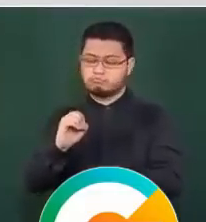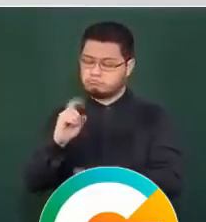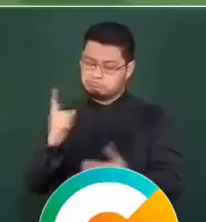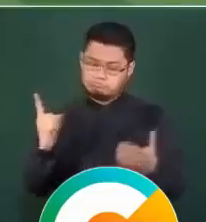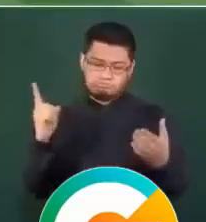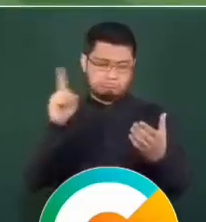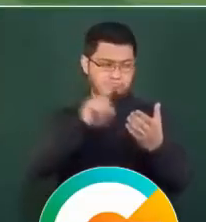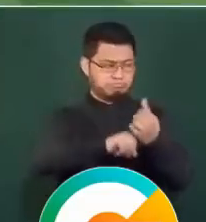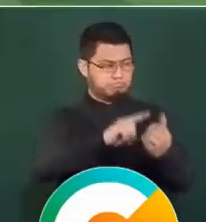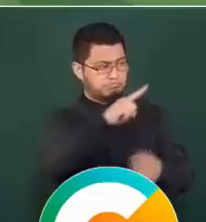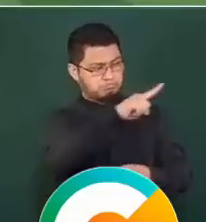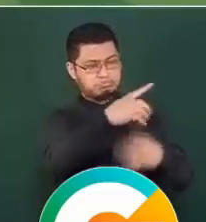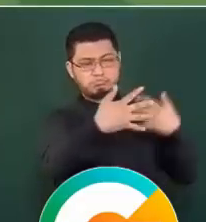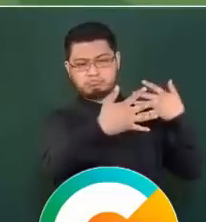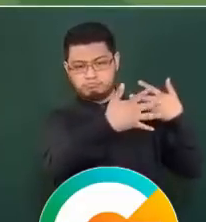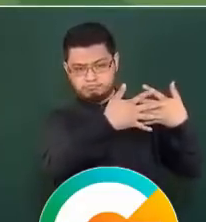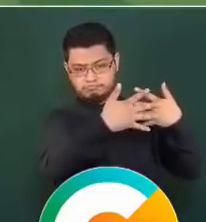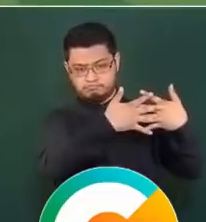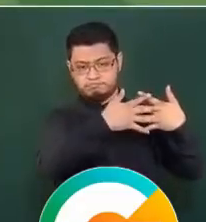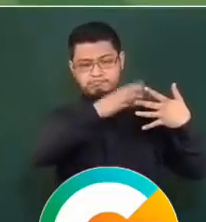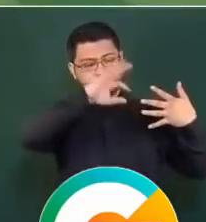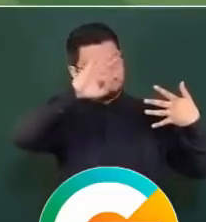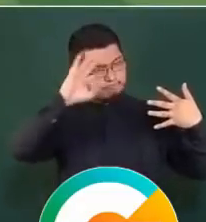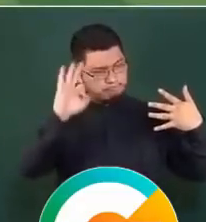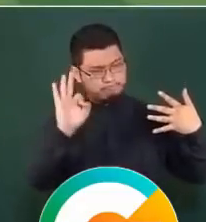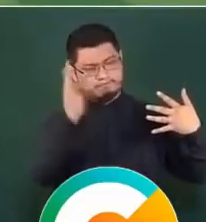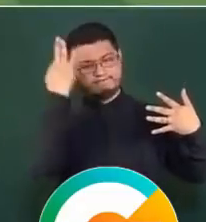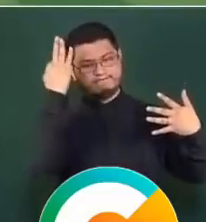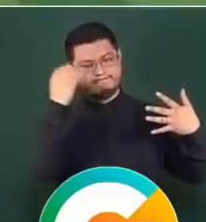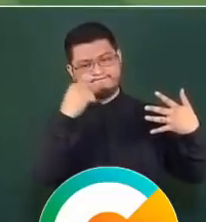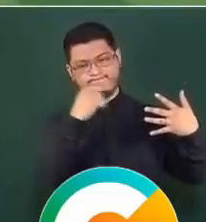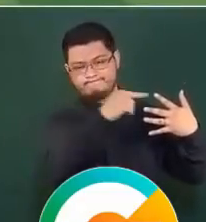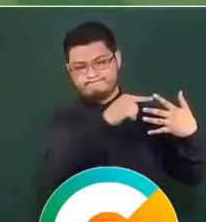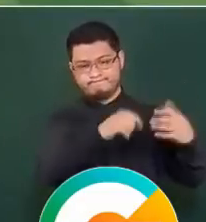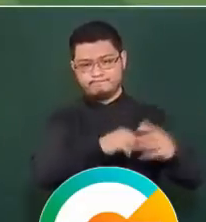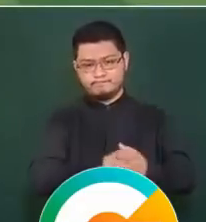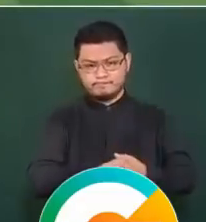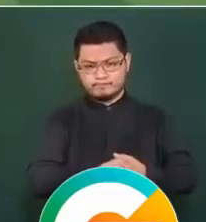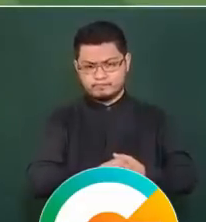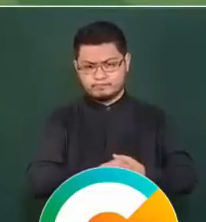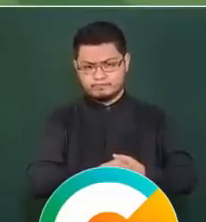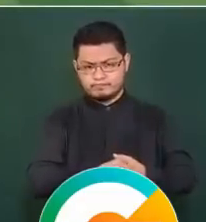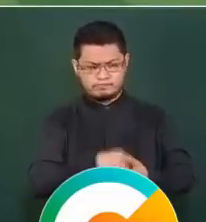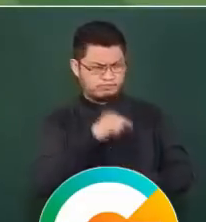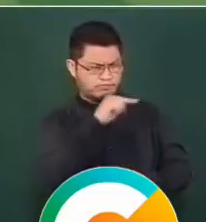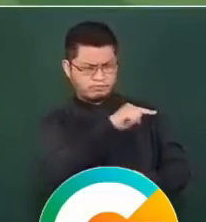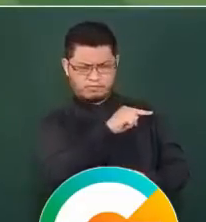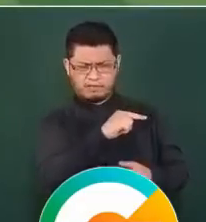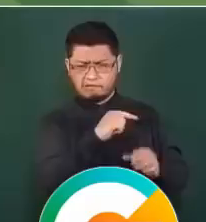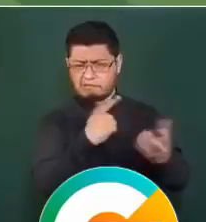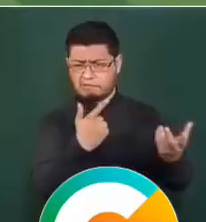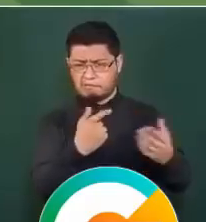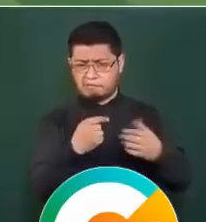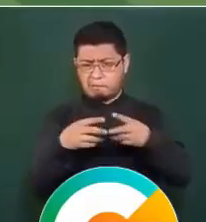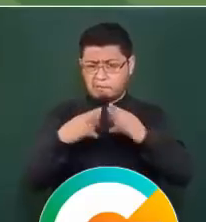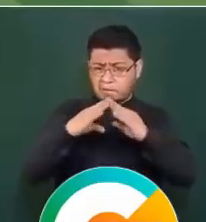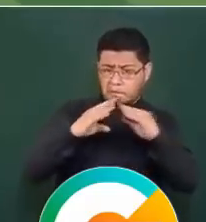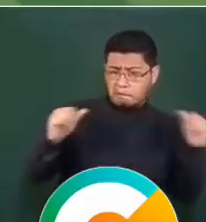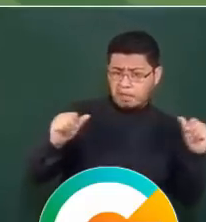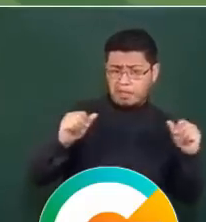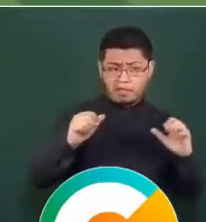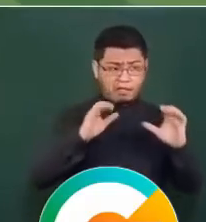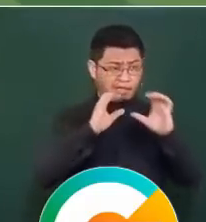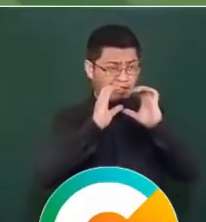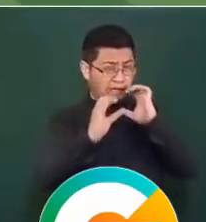federal, no al momento no está incomunicado, absolutamente